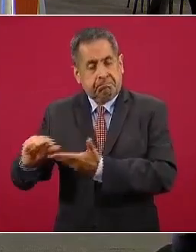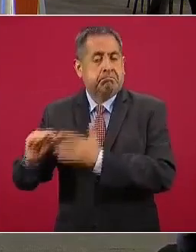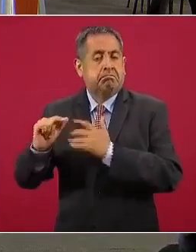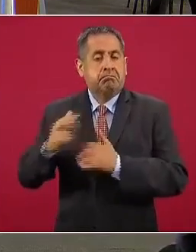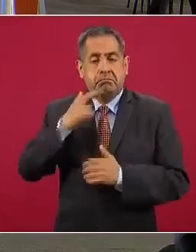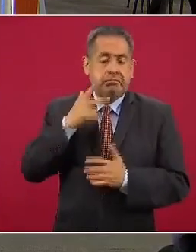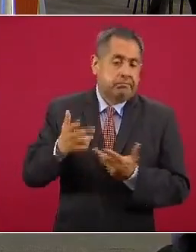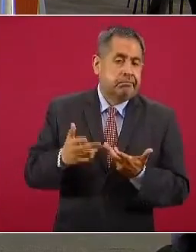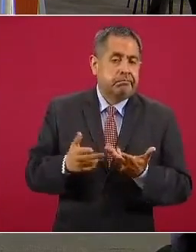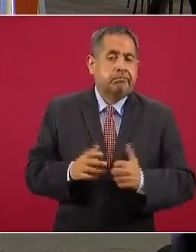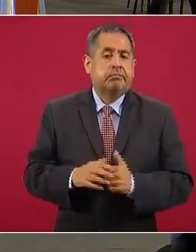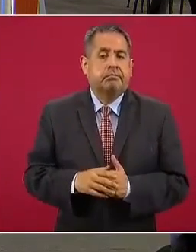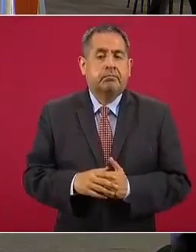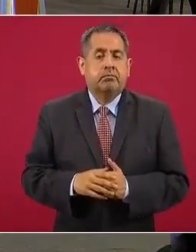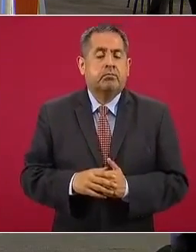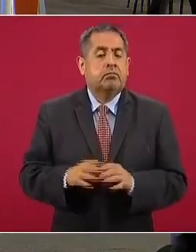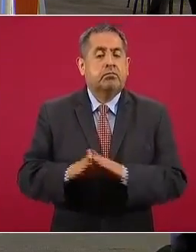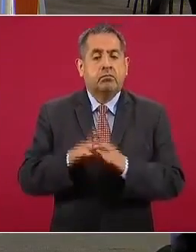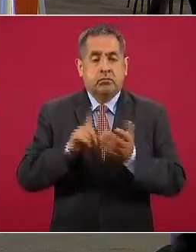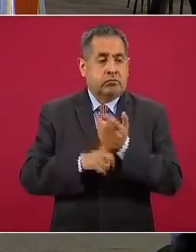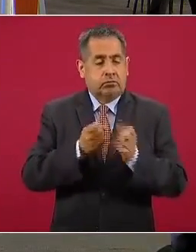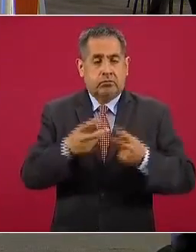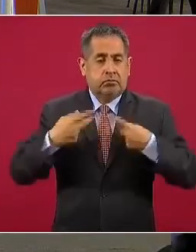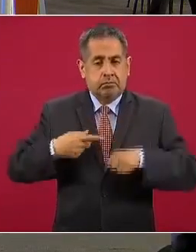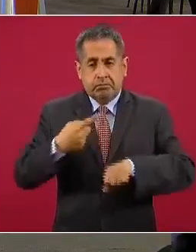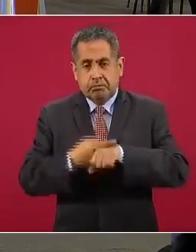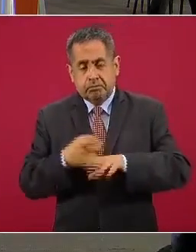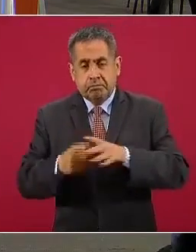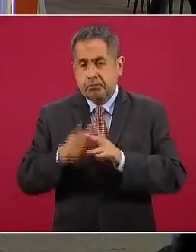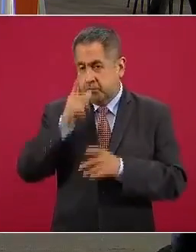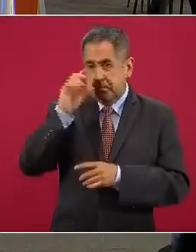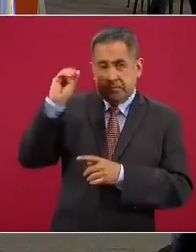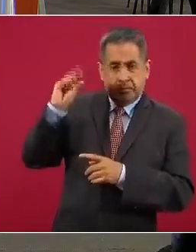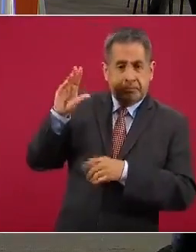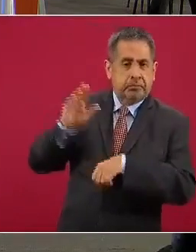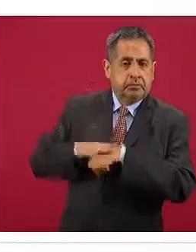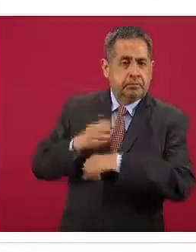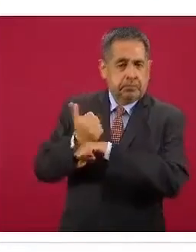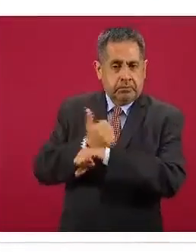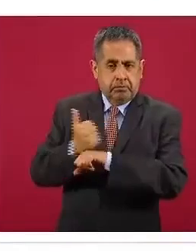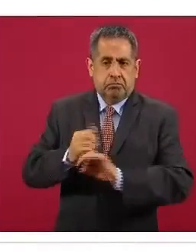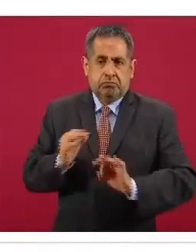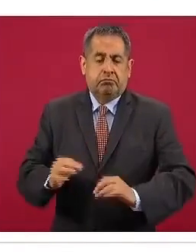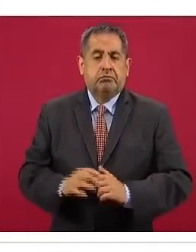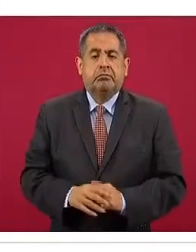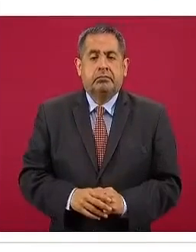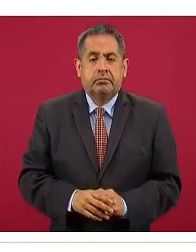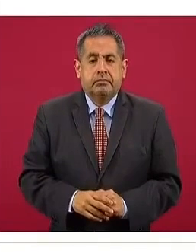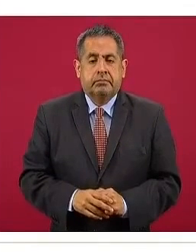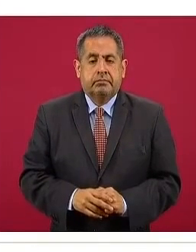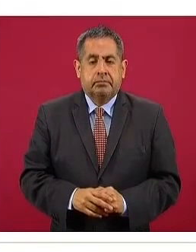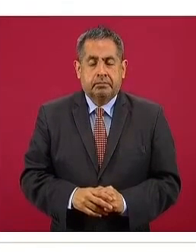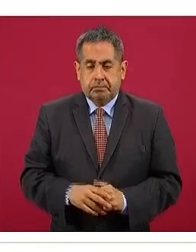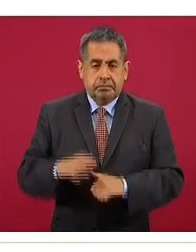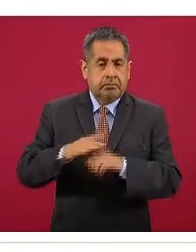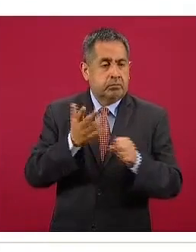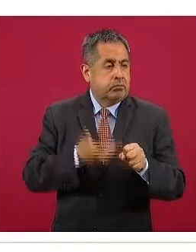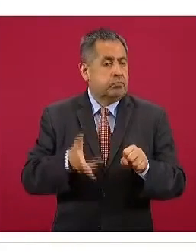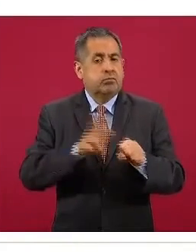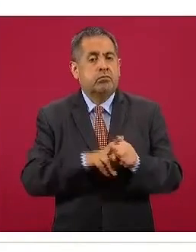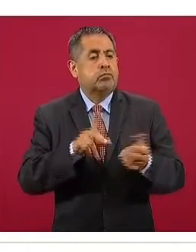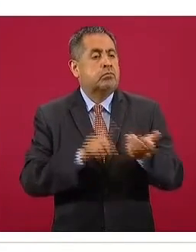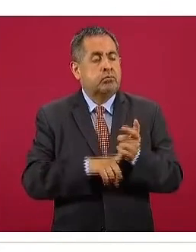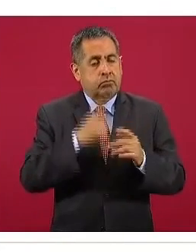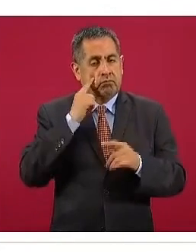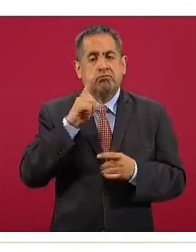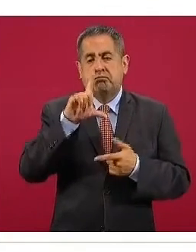tanto en los casos como en mortalidad de su segundo semáforo amarillo, la siguiente y la ocupación hospitalaria también